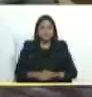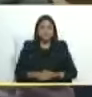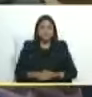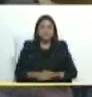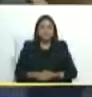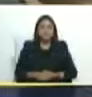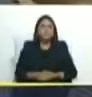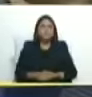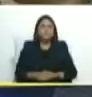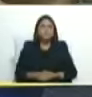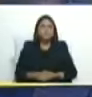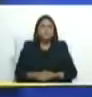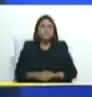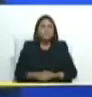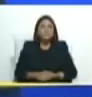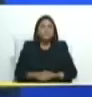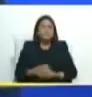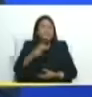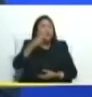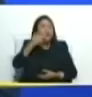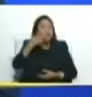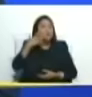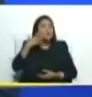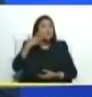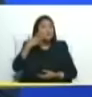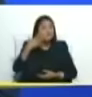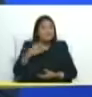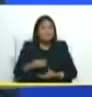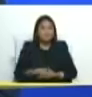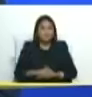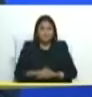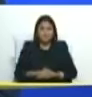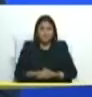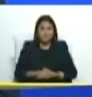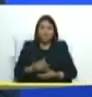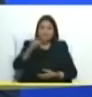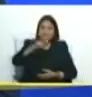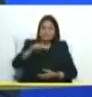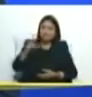Orgullo para nuestro pueblo.